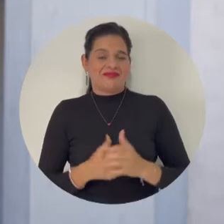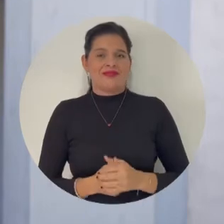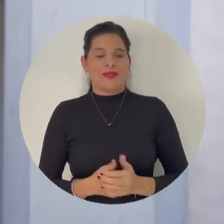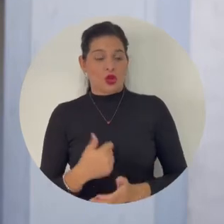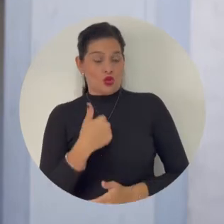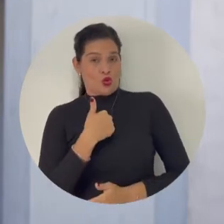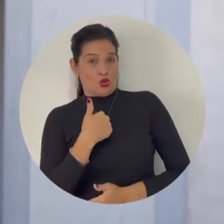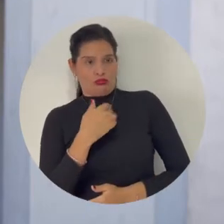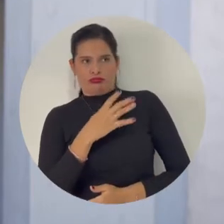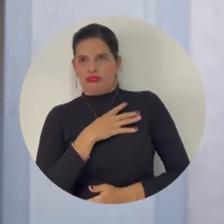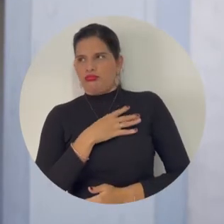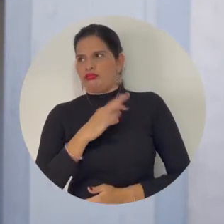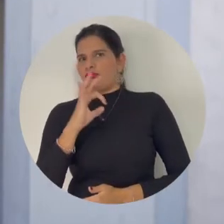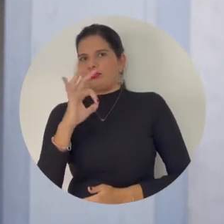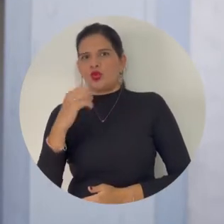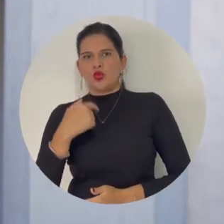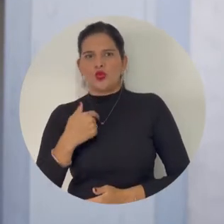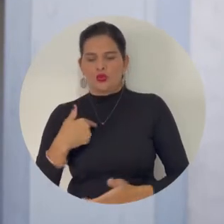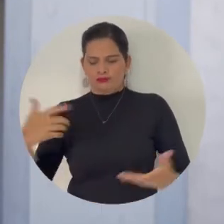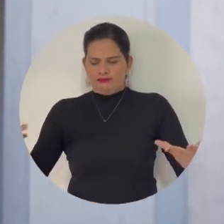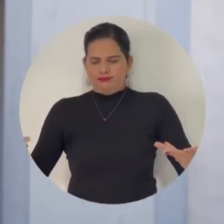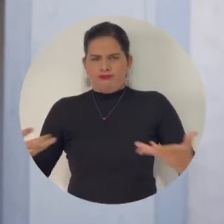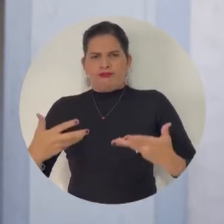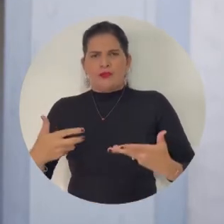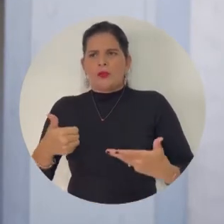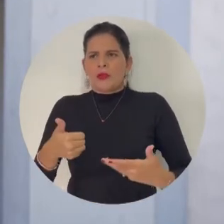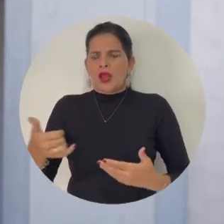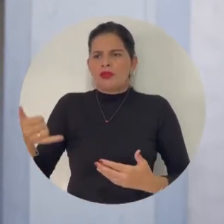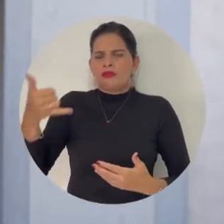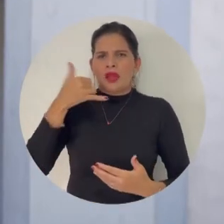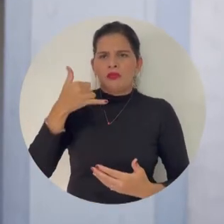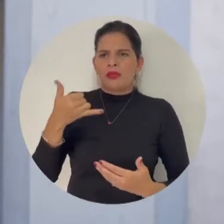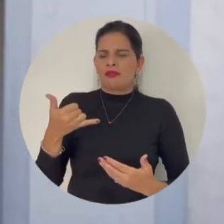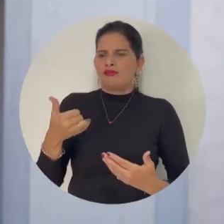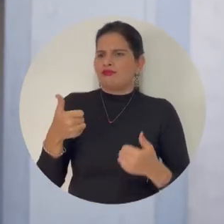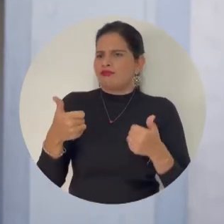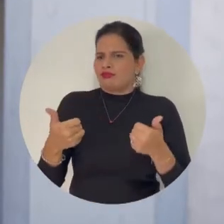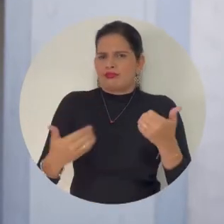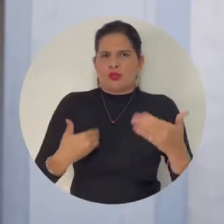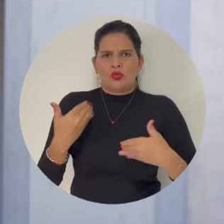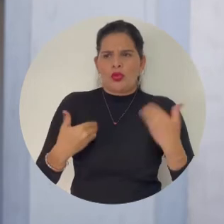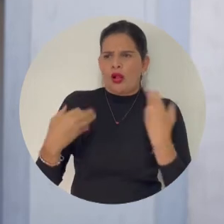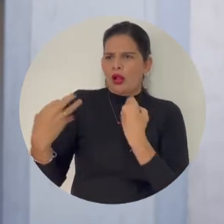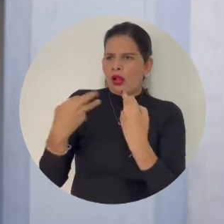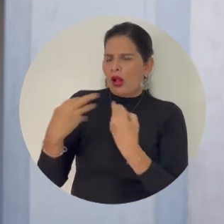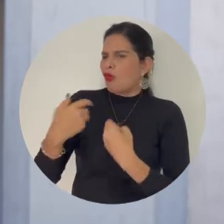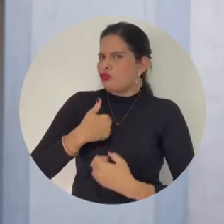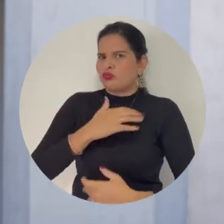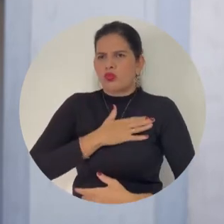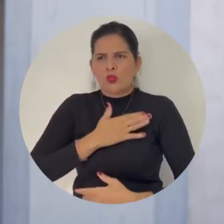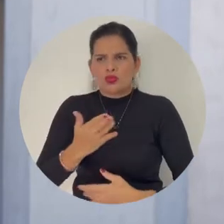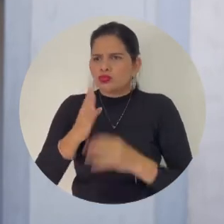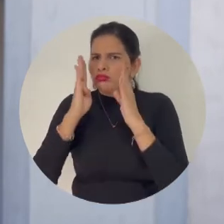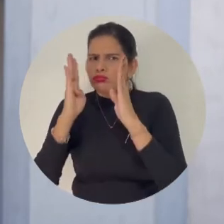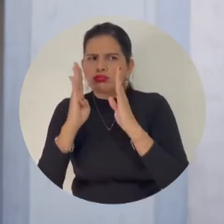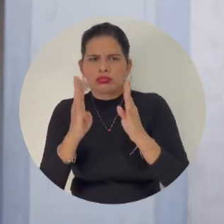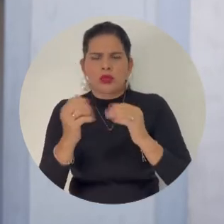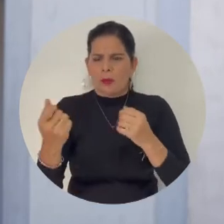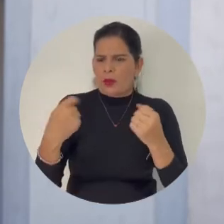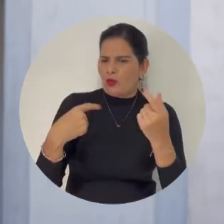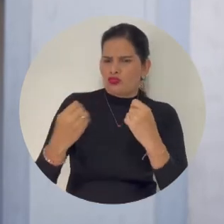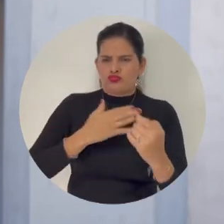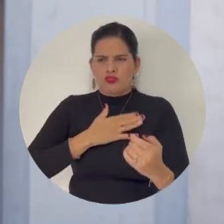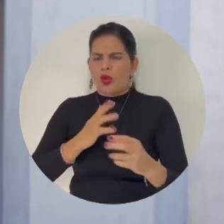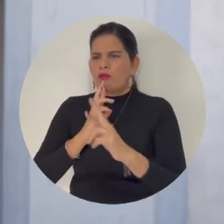Para mí ha sido satisfactoriamente porque ha sido una acogida, me llaman, me orientan, y yo también